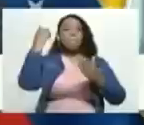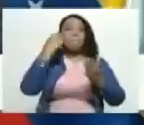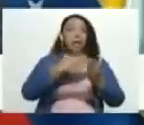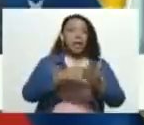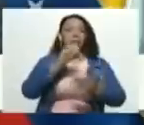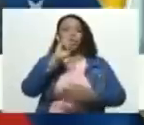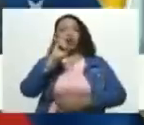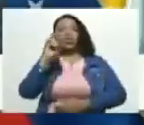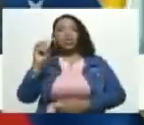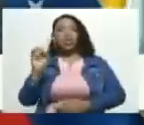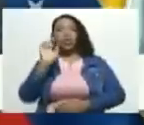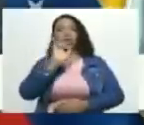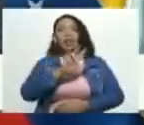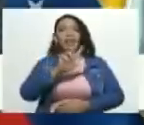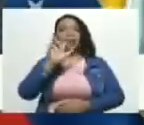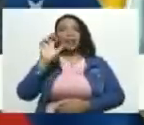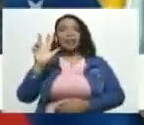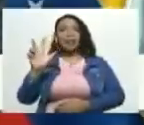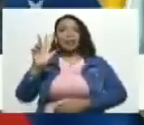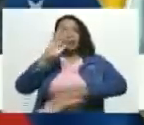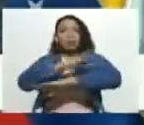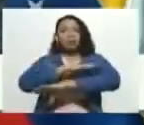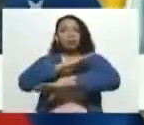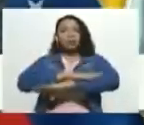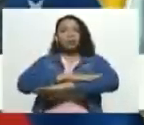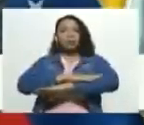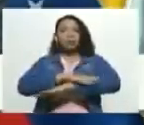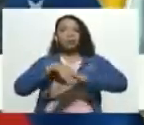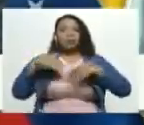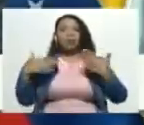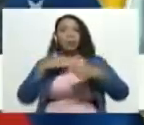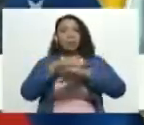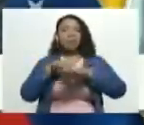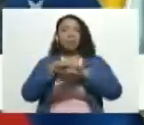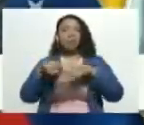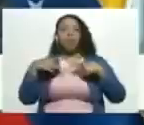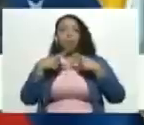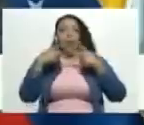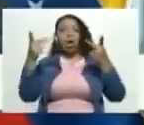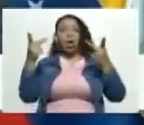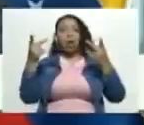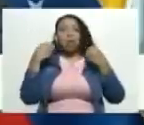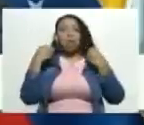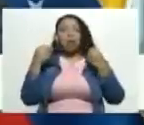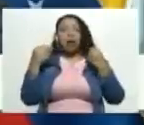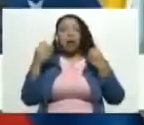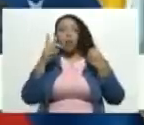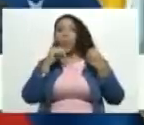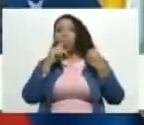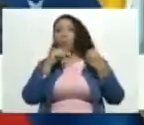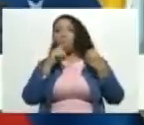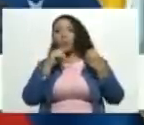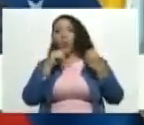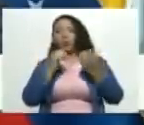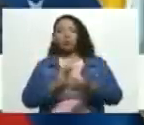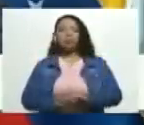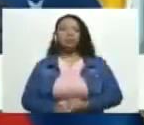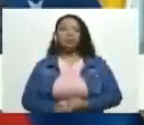1233 actuaciones por parte del ministerio público para que no haya impunidad